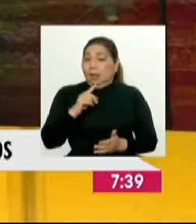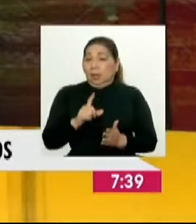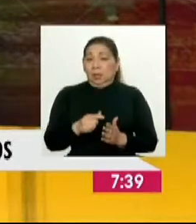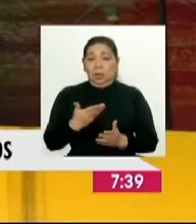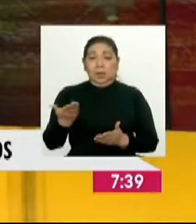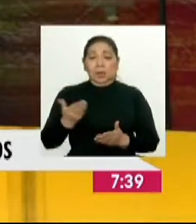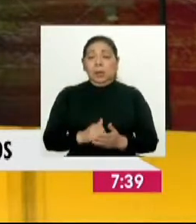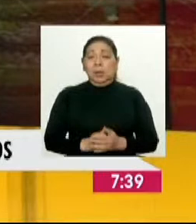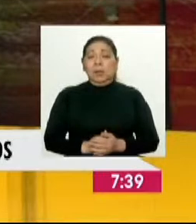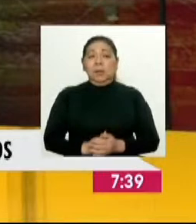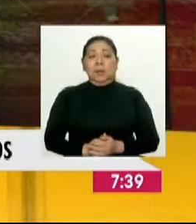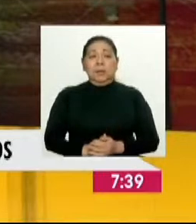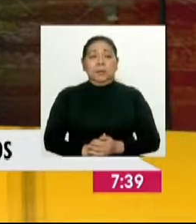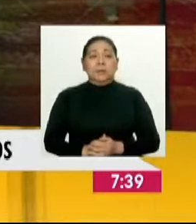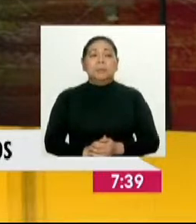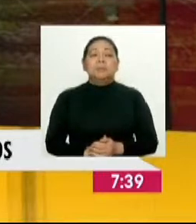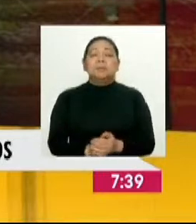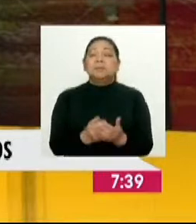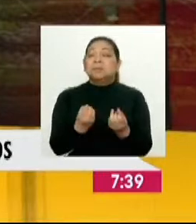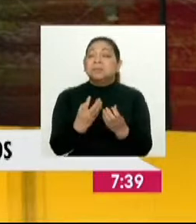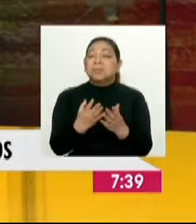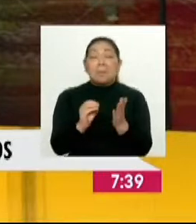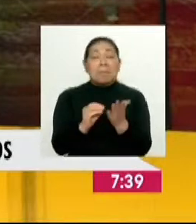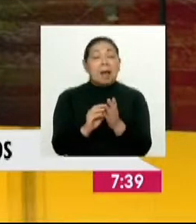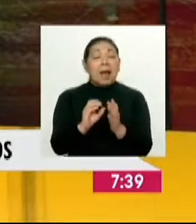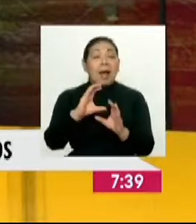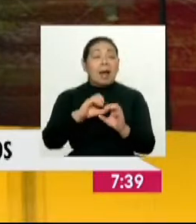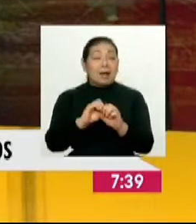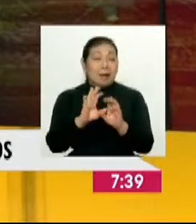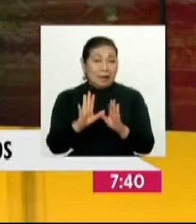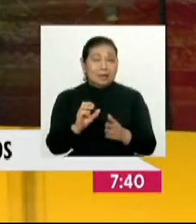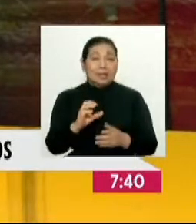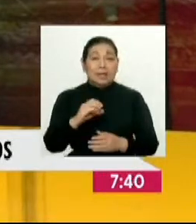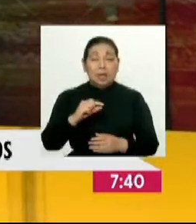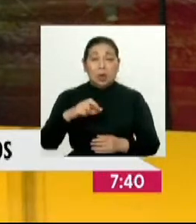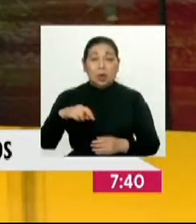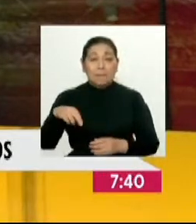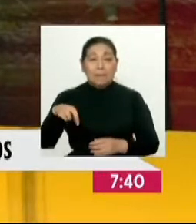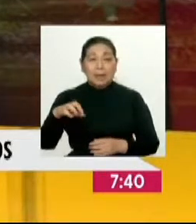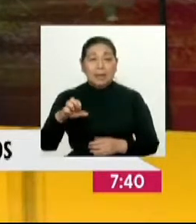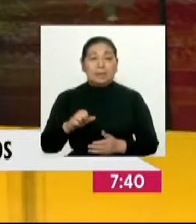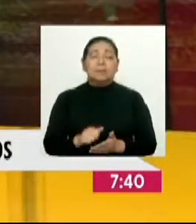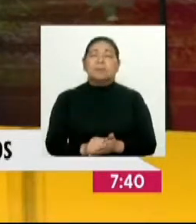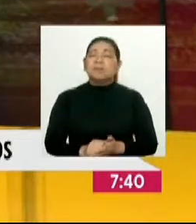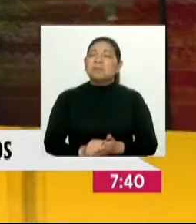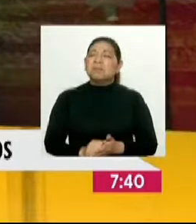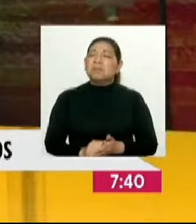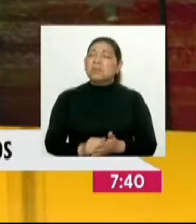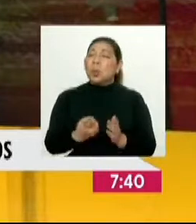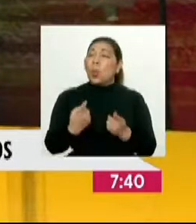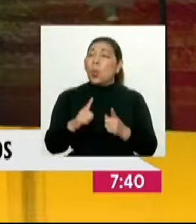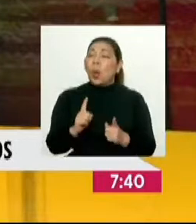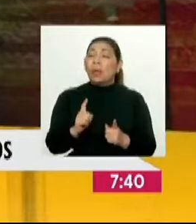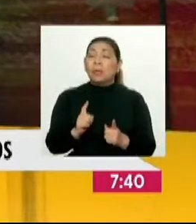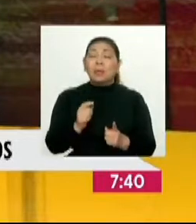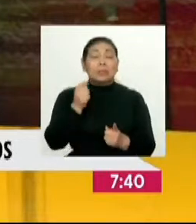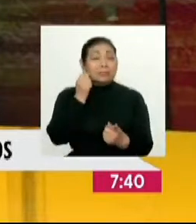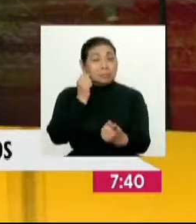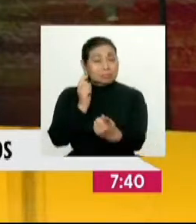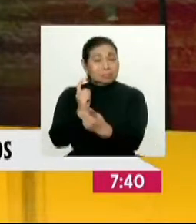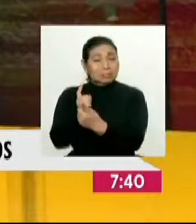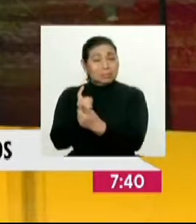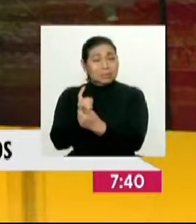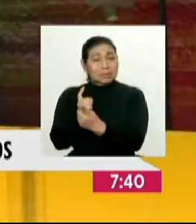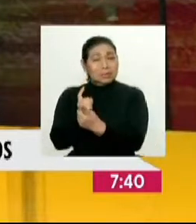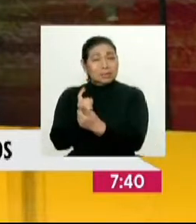acceder con las credenciales a claridad.ompe.gov.pe. Aquellos que lo hacen presencial o, en todo caso, por mesa